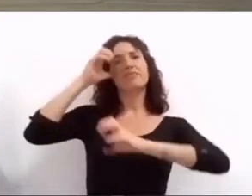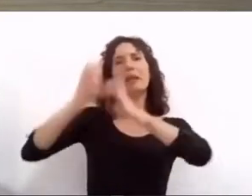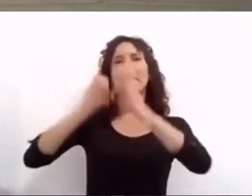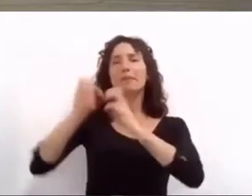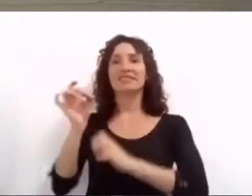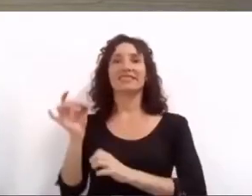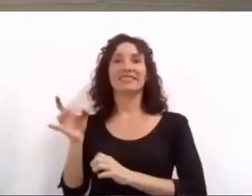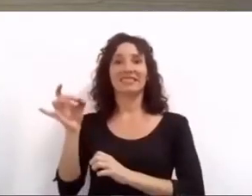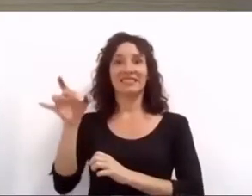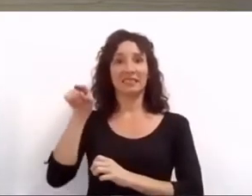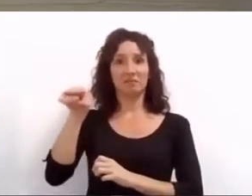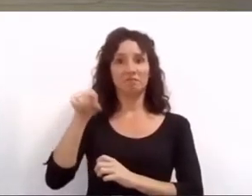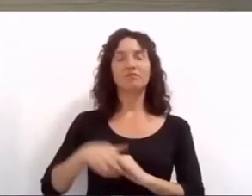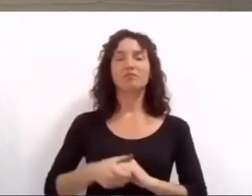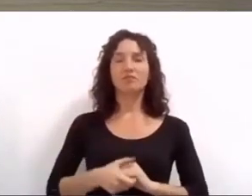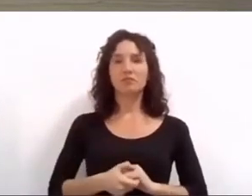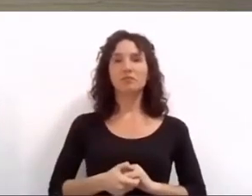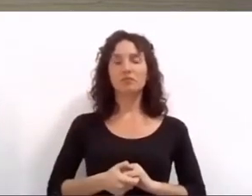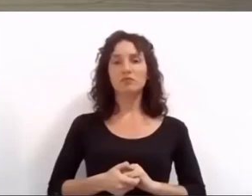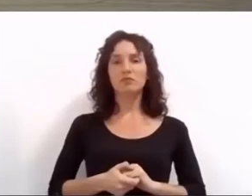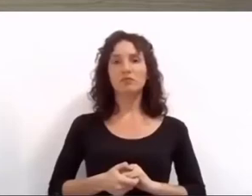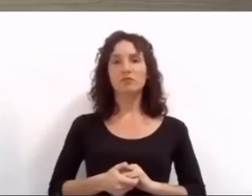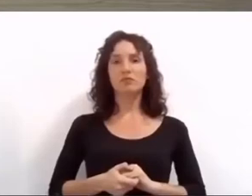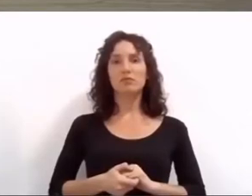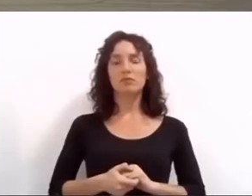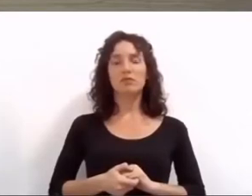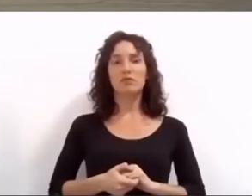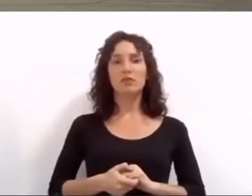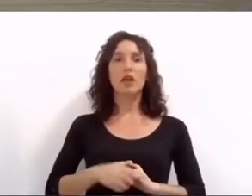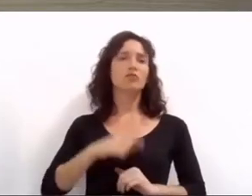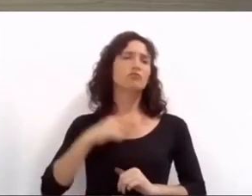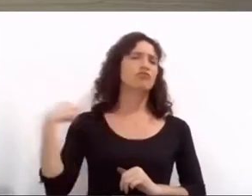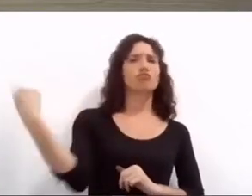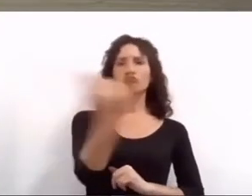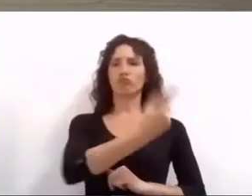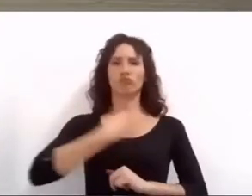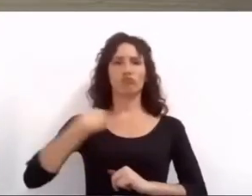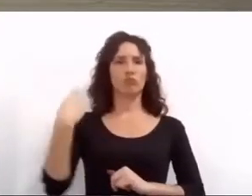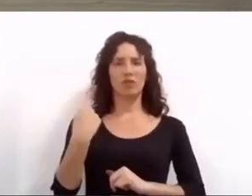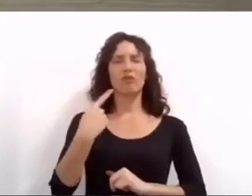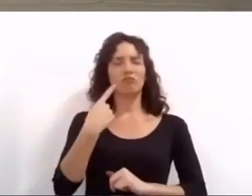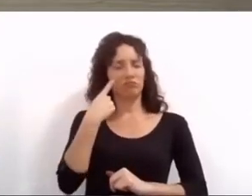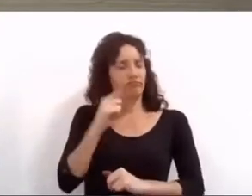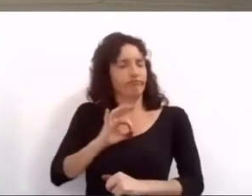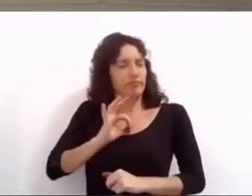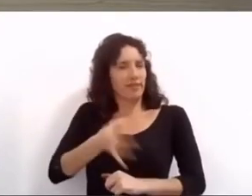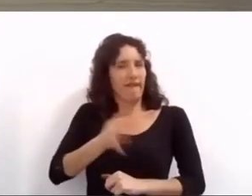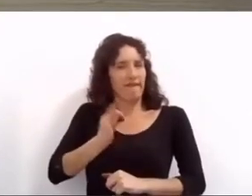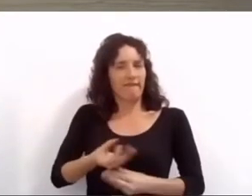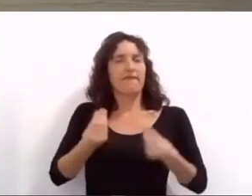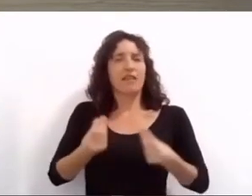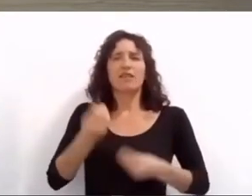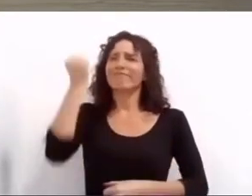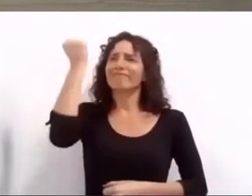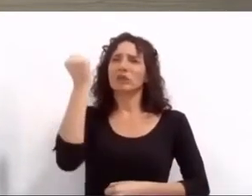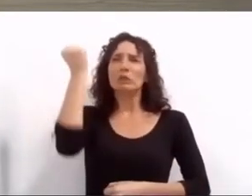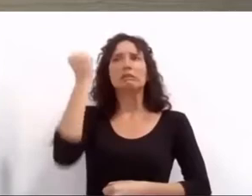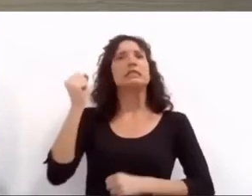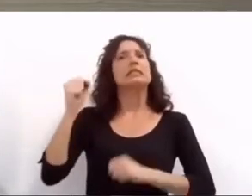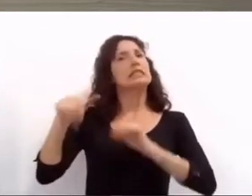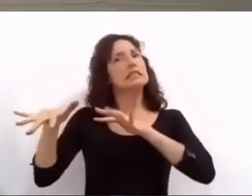Belgrano Cargas todos somos conscientes de la dimensión de la crisis económica que estamos